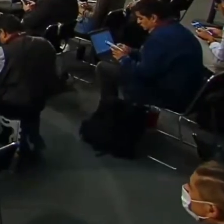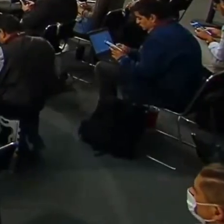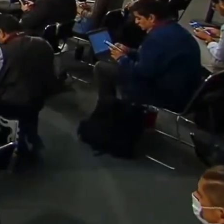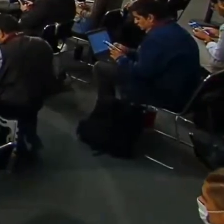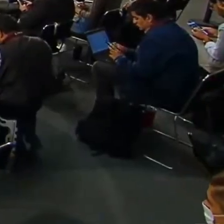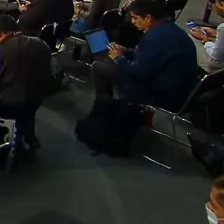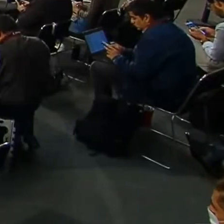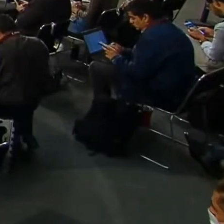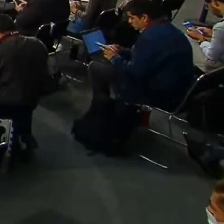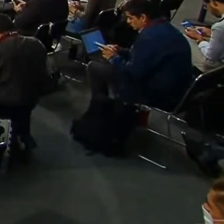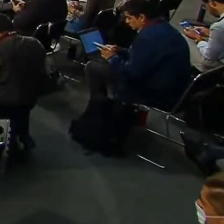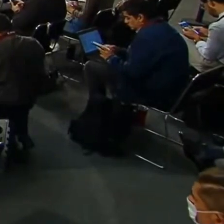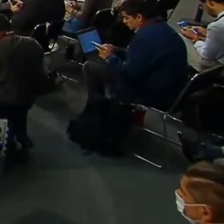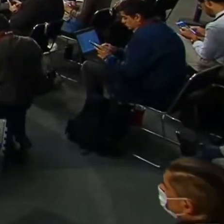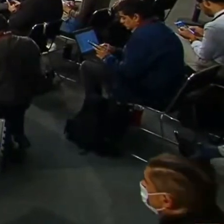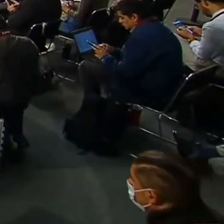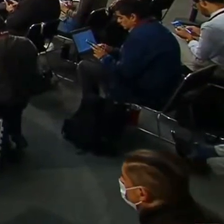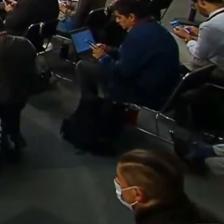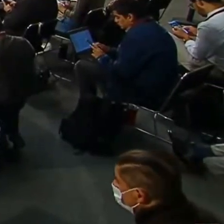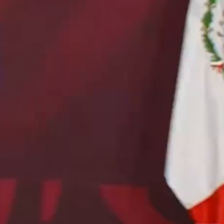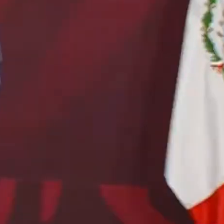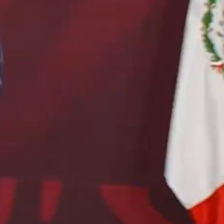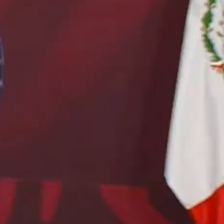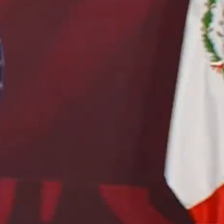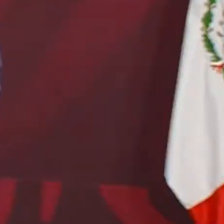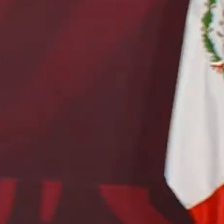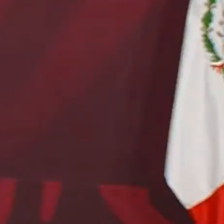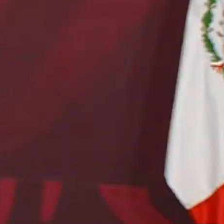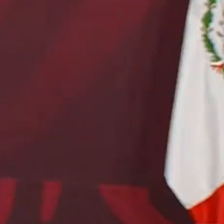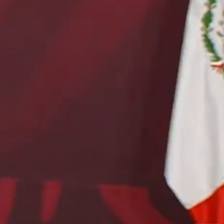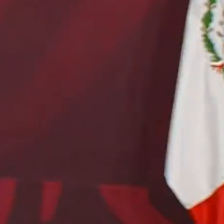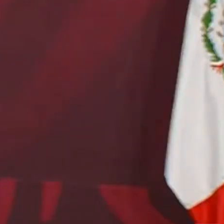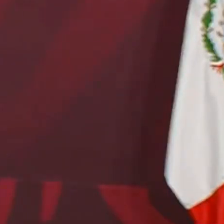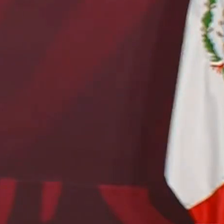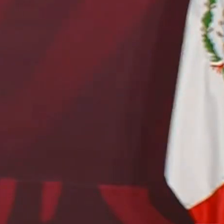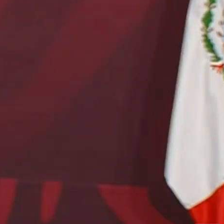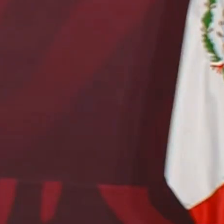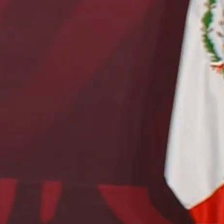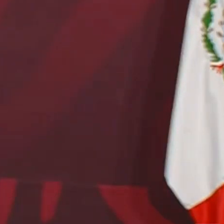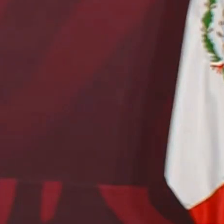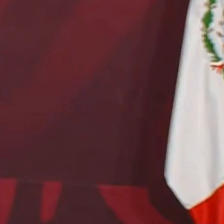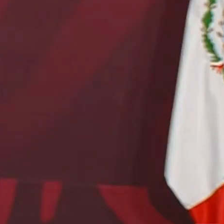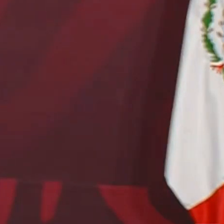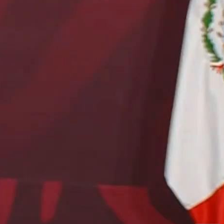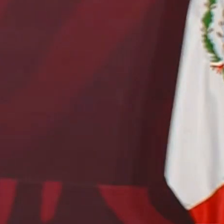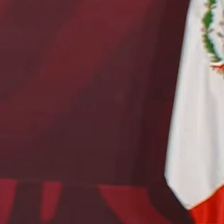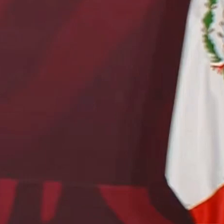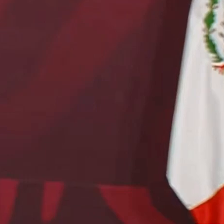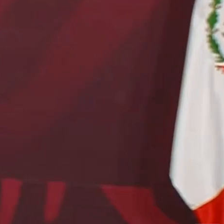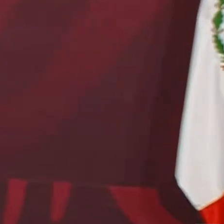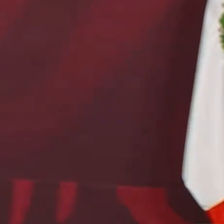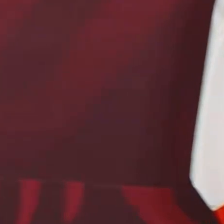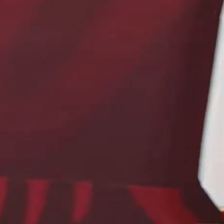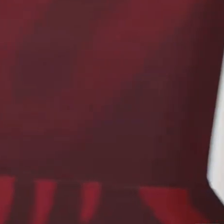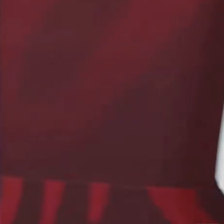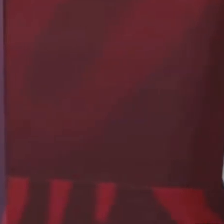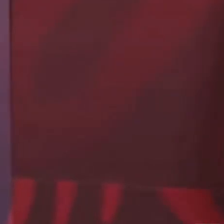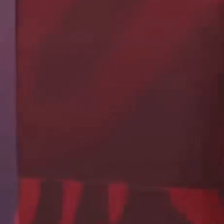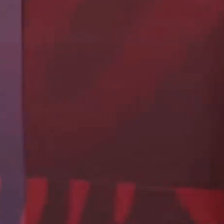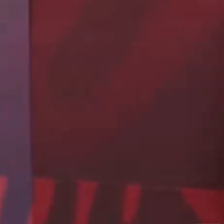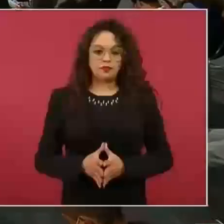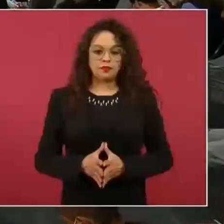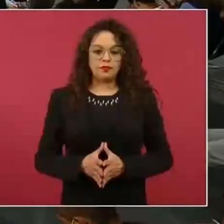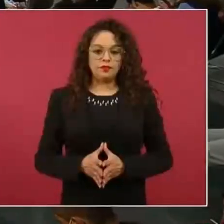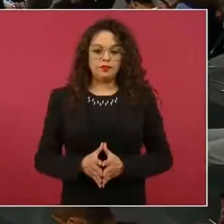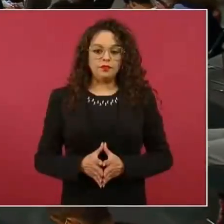mismo gobierno. Cuando creamos el Banco del Bienestar, no saben lo que nos